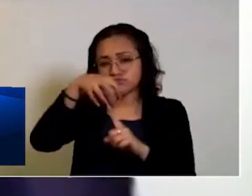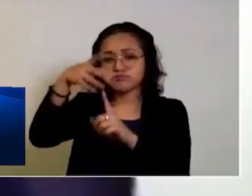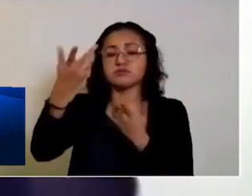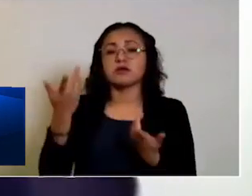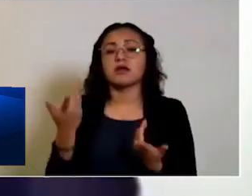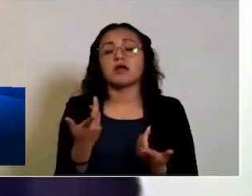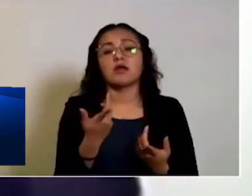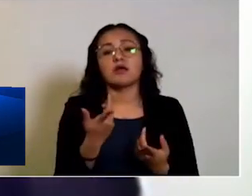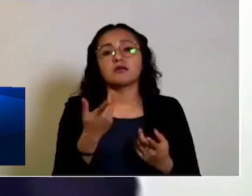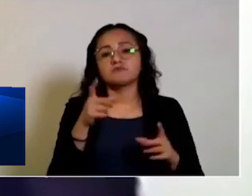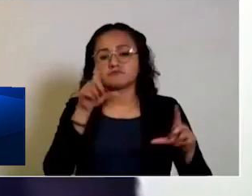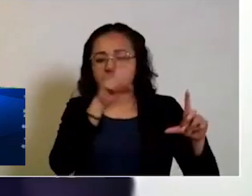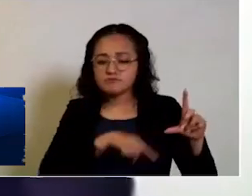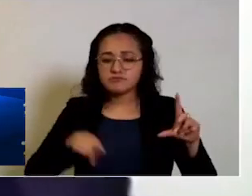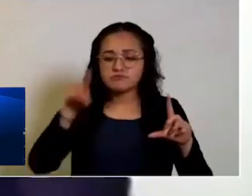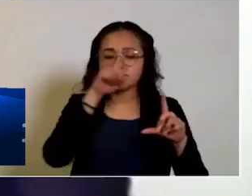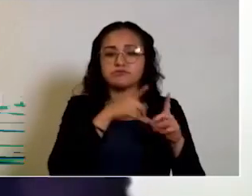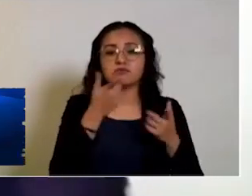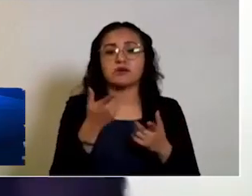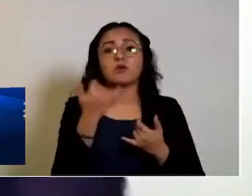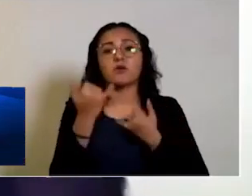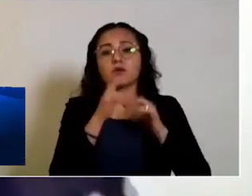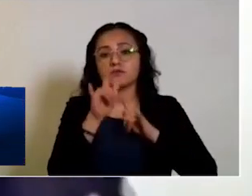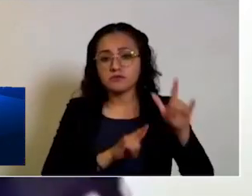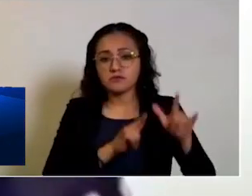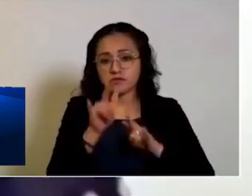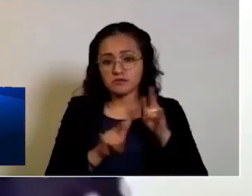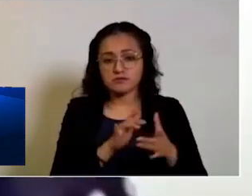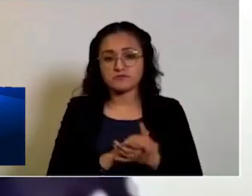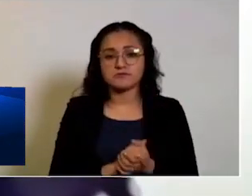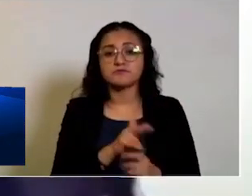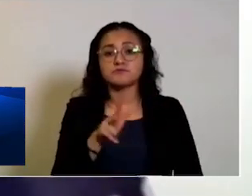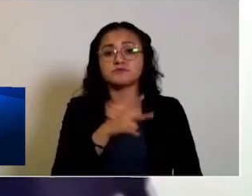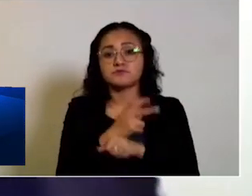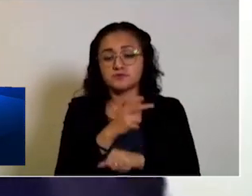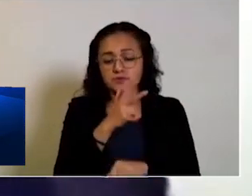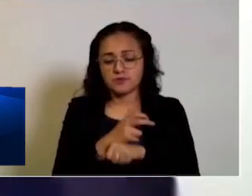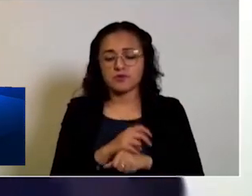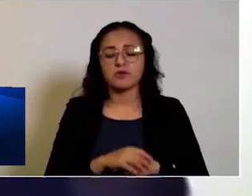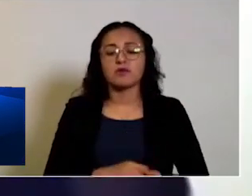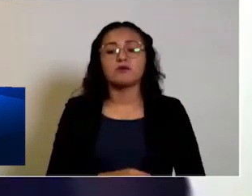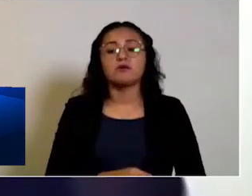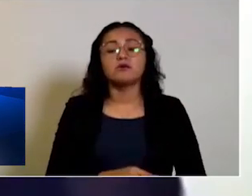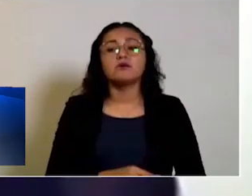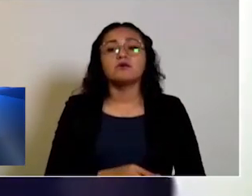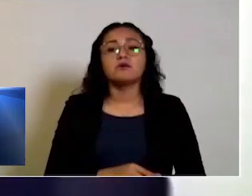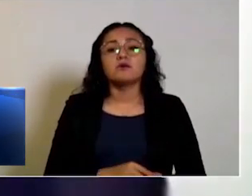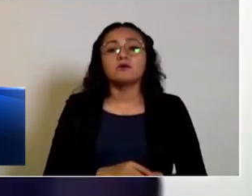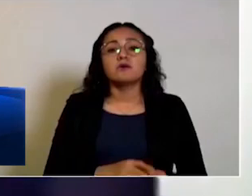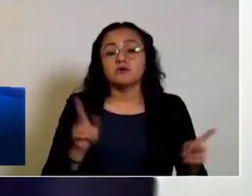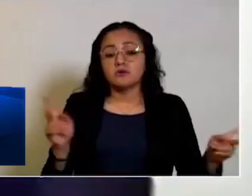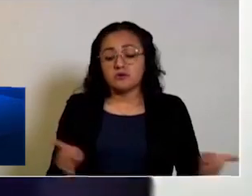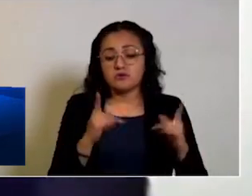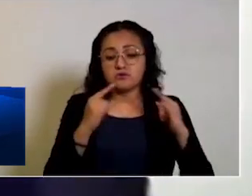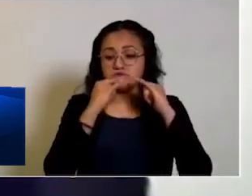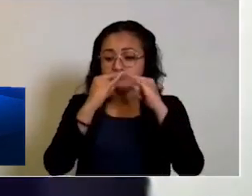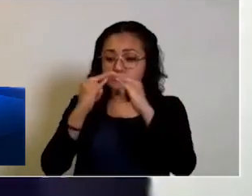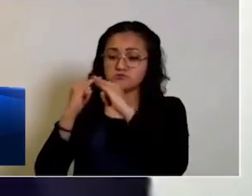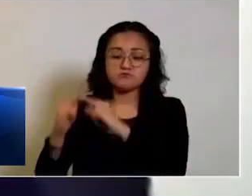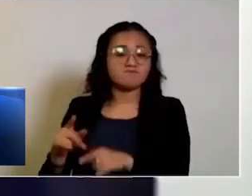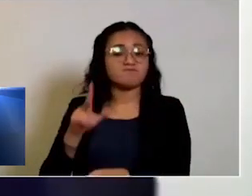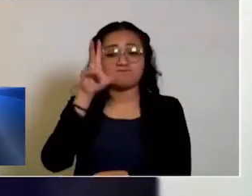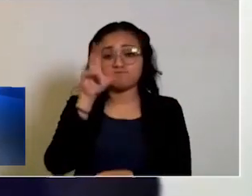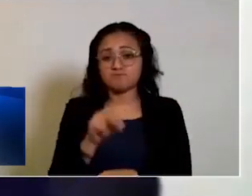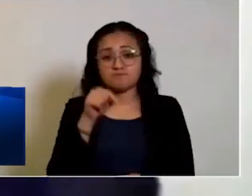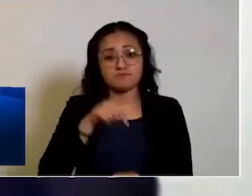juegos mecánicos y ferias. Octavo. El comercio informal y el ambulantaje queda